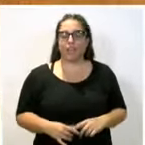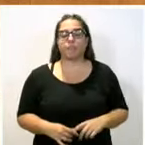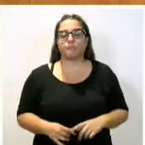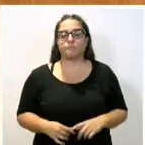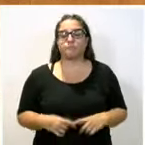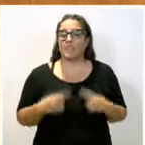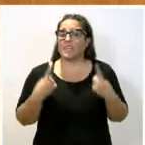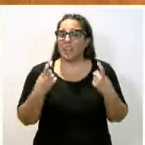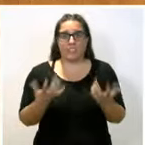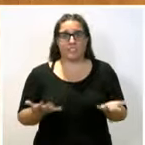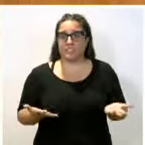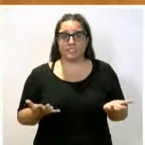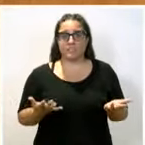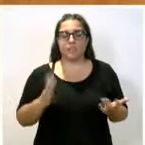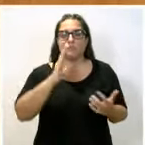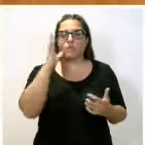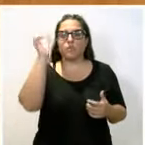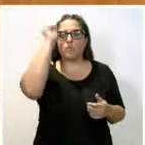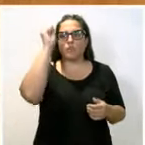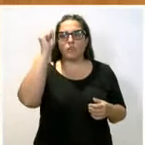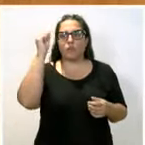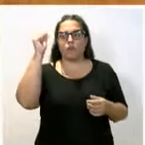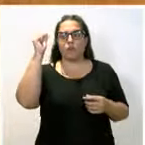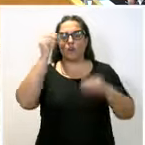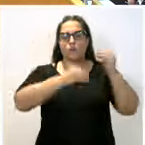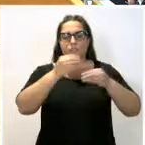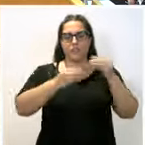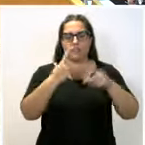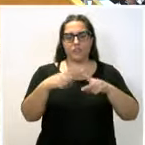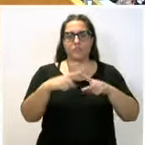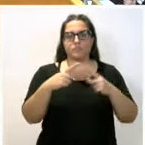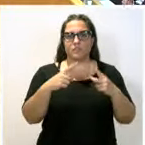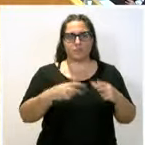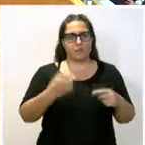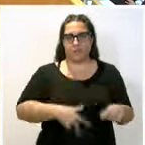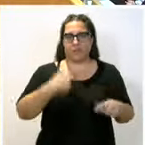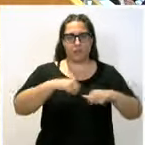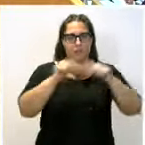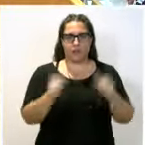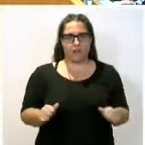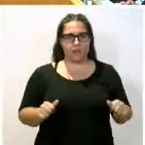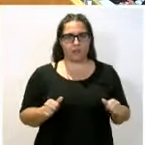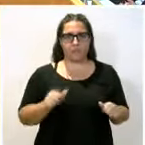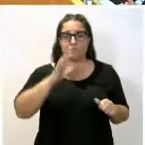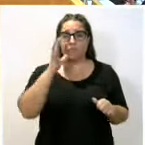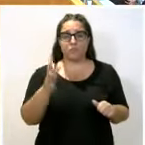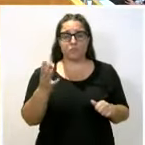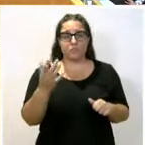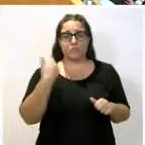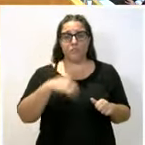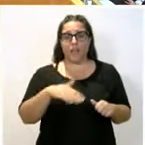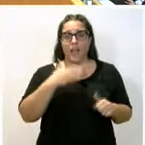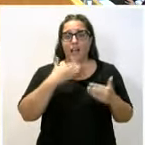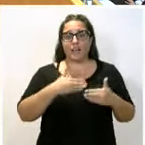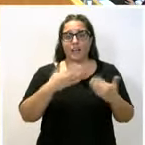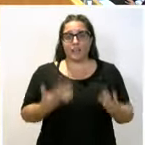necesario, desde luego, que posturas como esa se generalicen. Ya es importante, por tanto, abordar en prácticamente la totalidad de los edificios